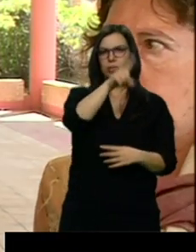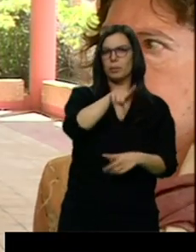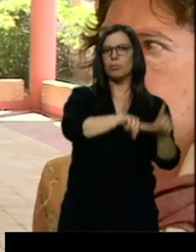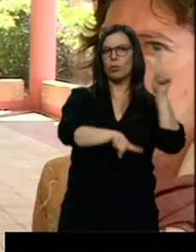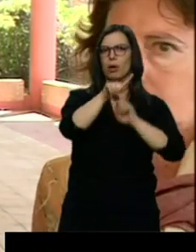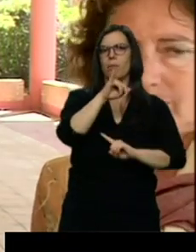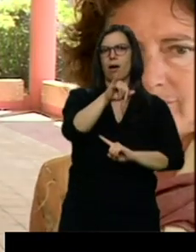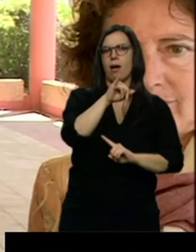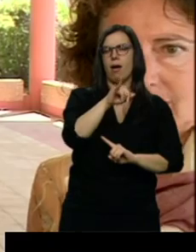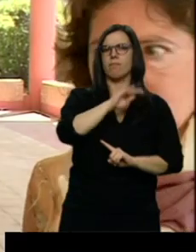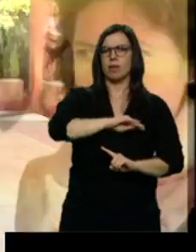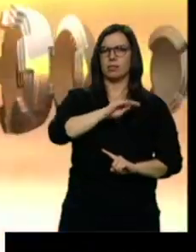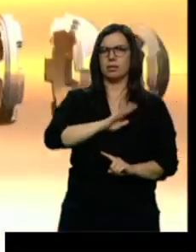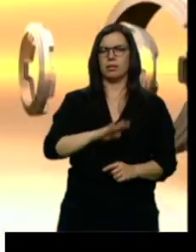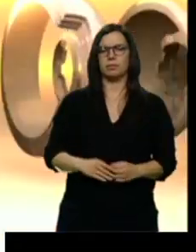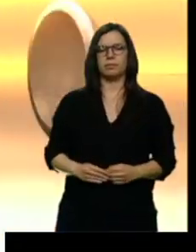acuciante.